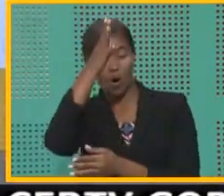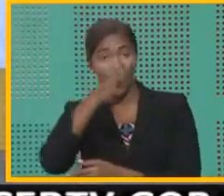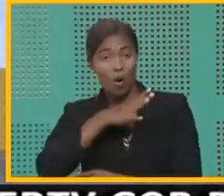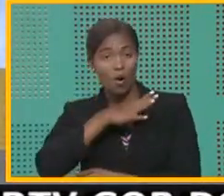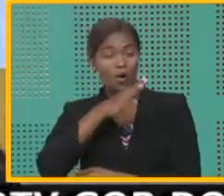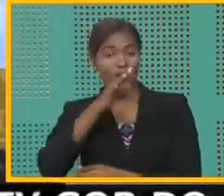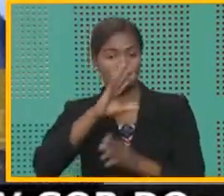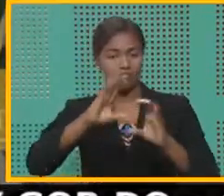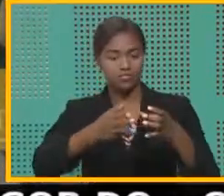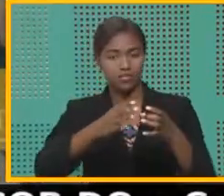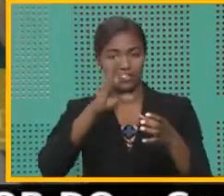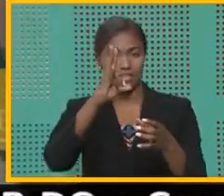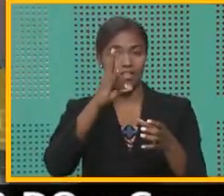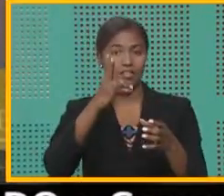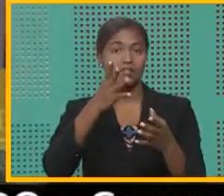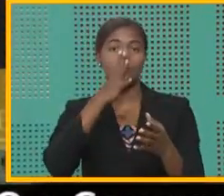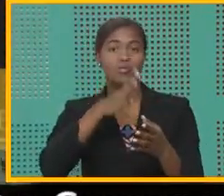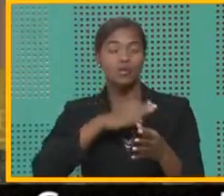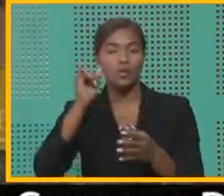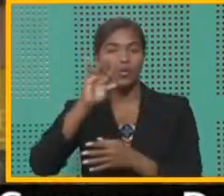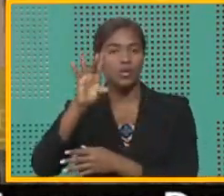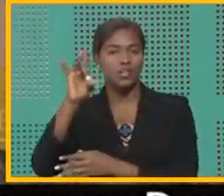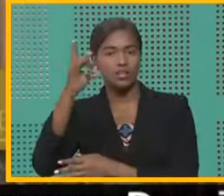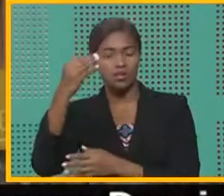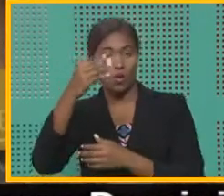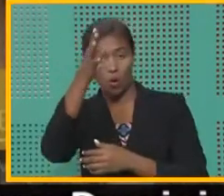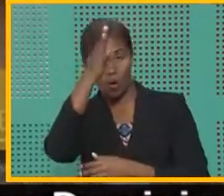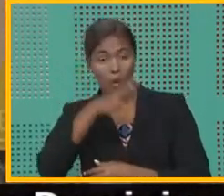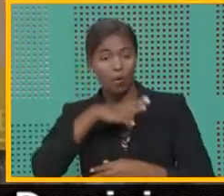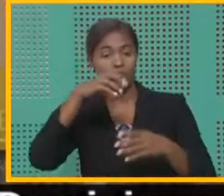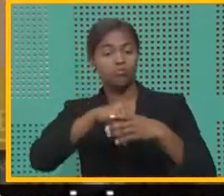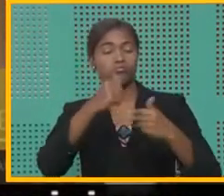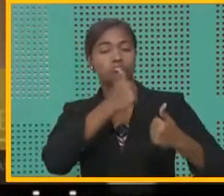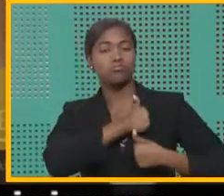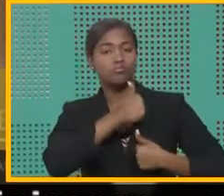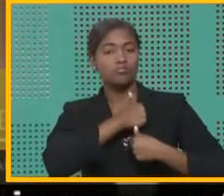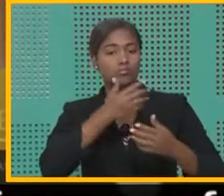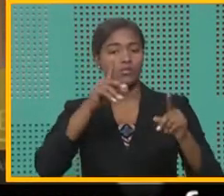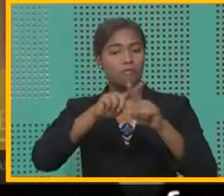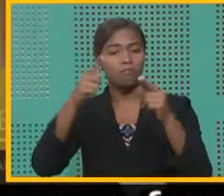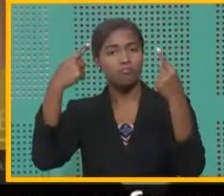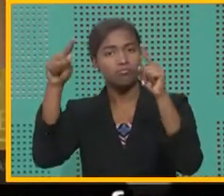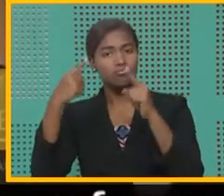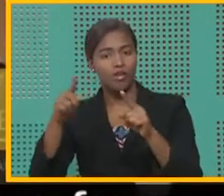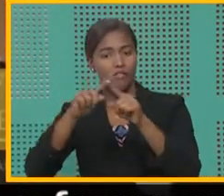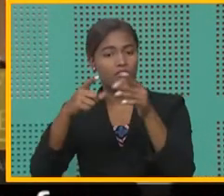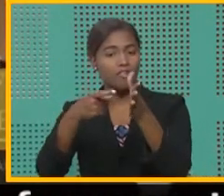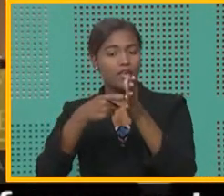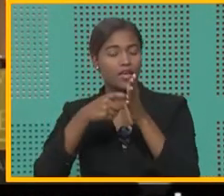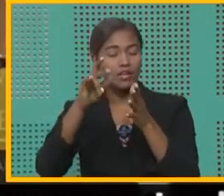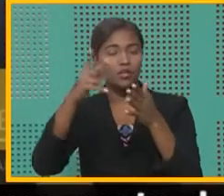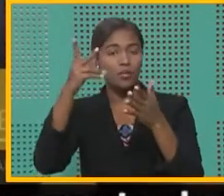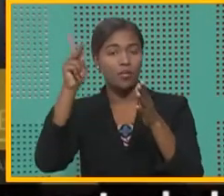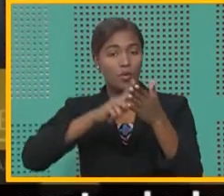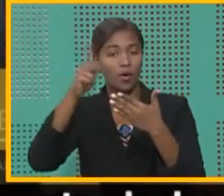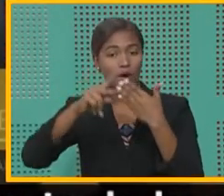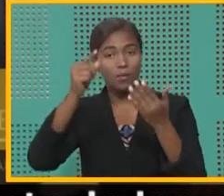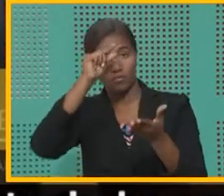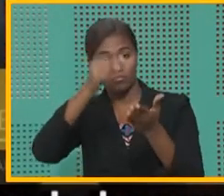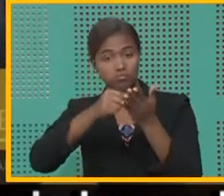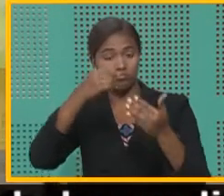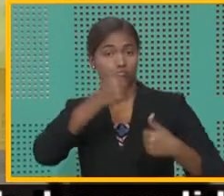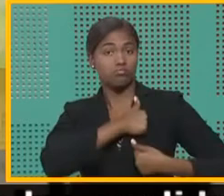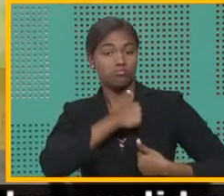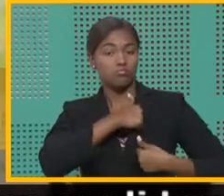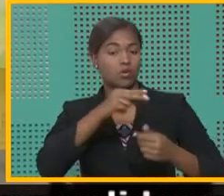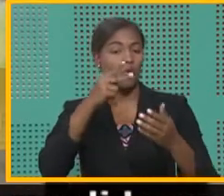hombres se recibieron como licenciados en ciencias militares, cumpliendo con los requisitos de su programa académico reconocido en